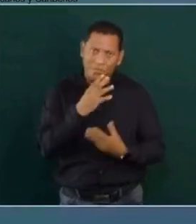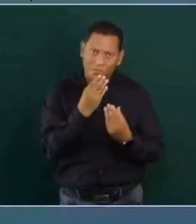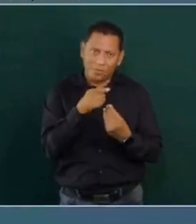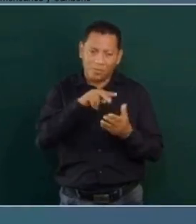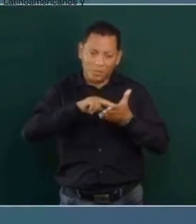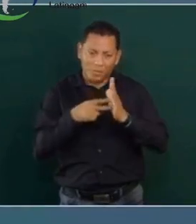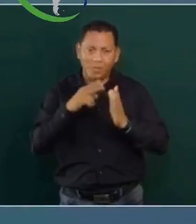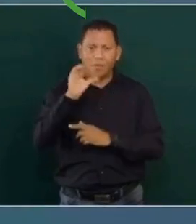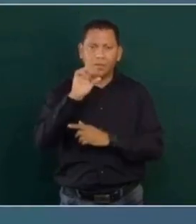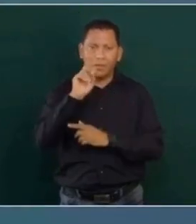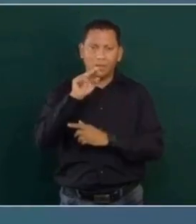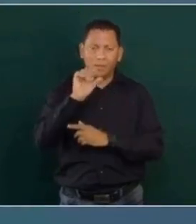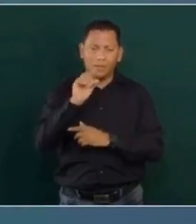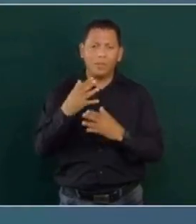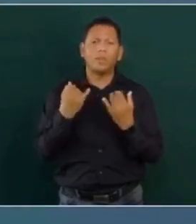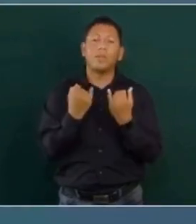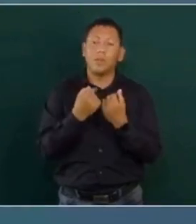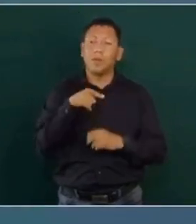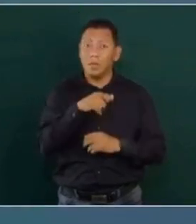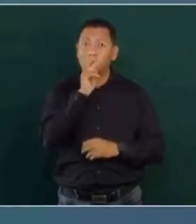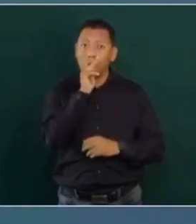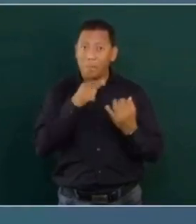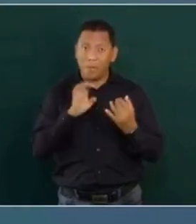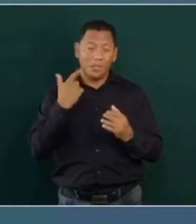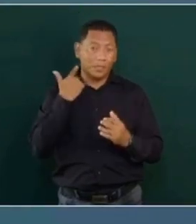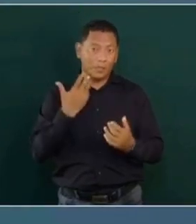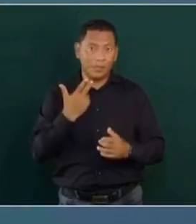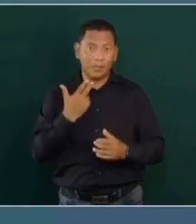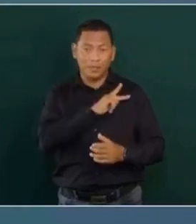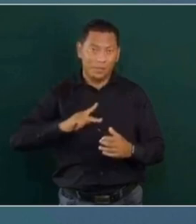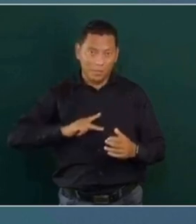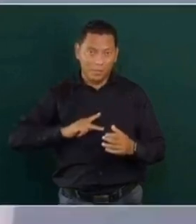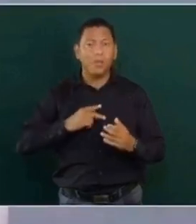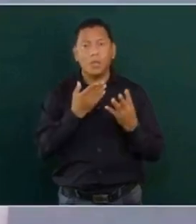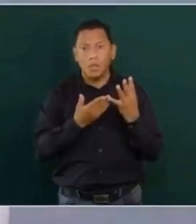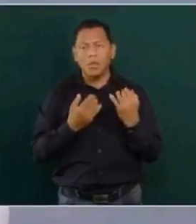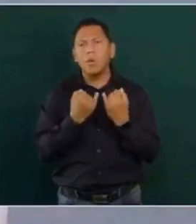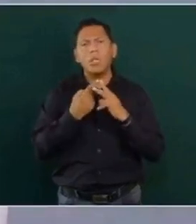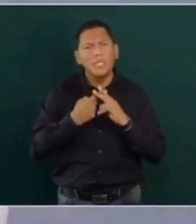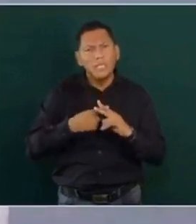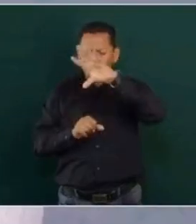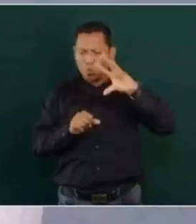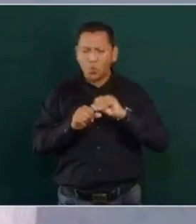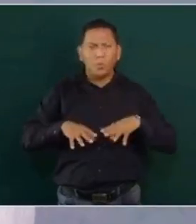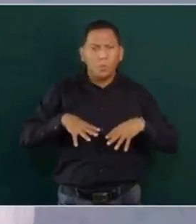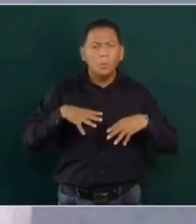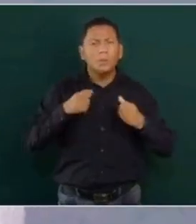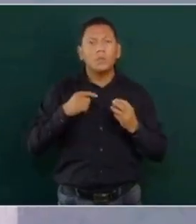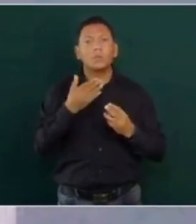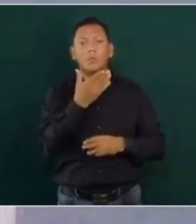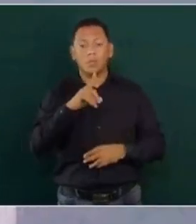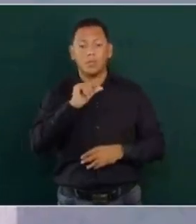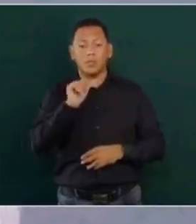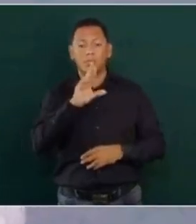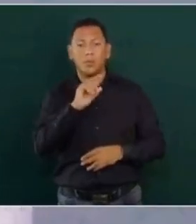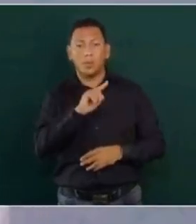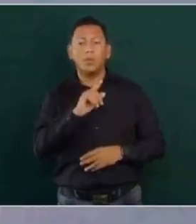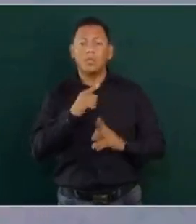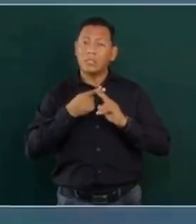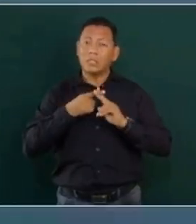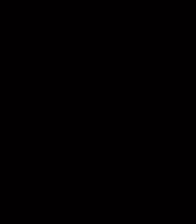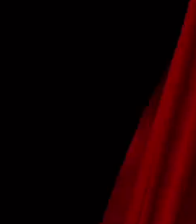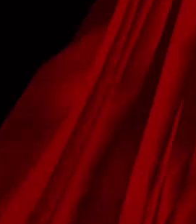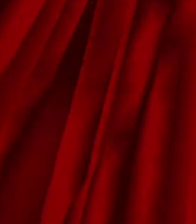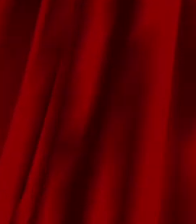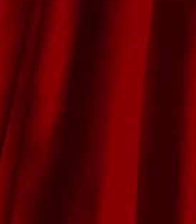al ingeniero Cárdenas. Además de lo que fue su padre, él comenzó esta lucha, él comenzó este movimiento.